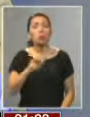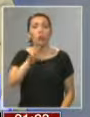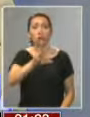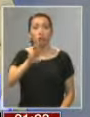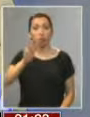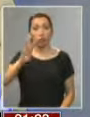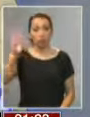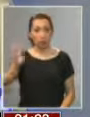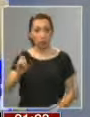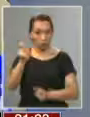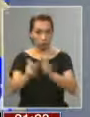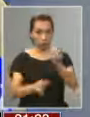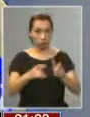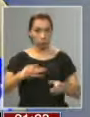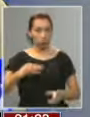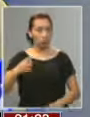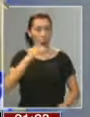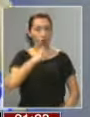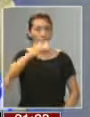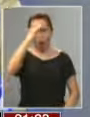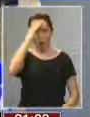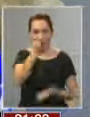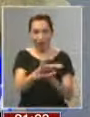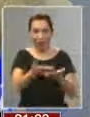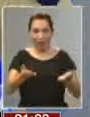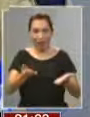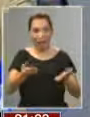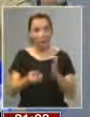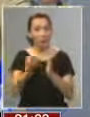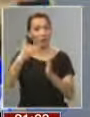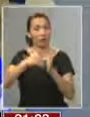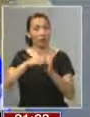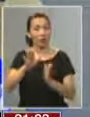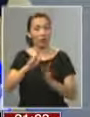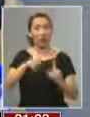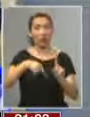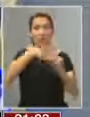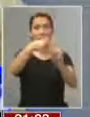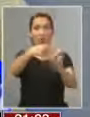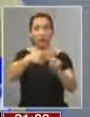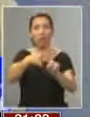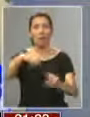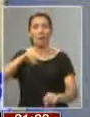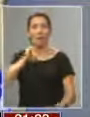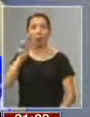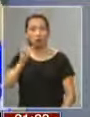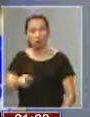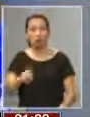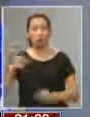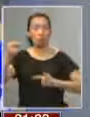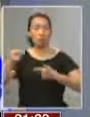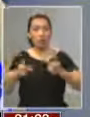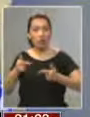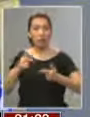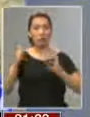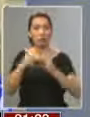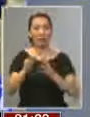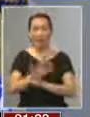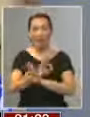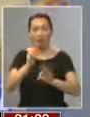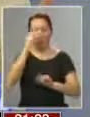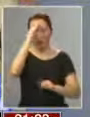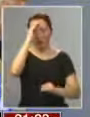% de los ciudadanos no confía en ello. No confía ni en las cúpulas de la iglesia, ni la masonería, ni los políticos, ni los militares.